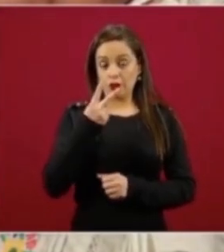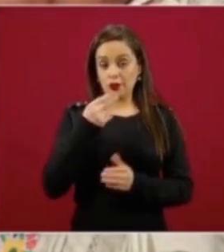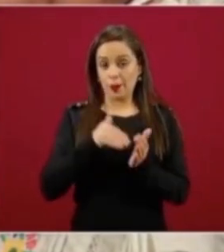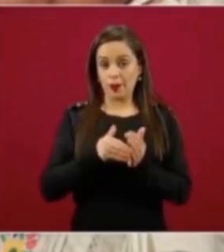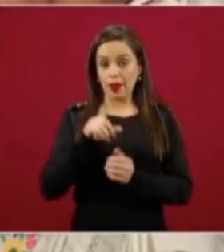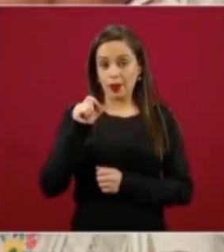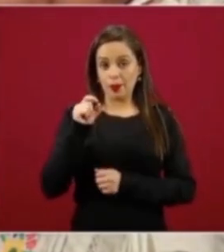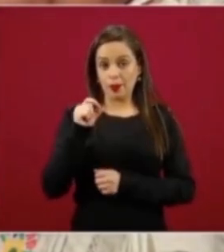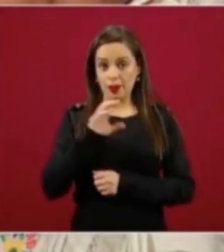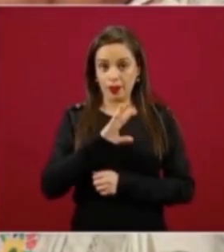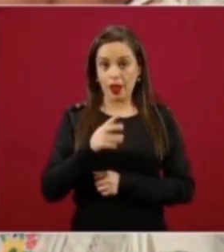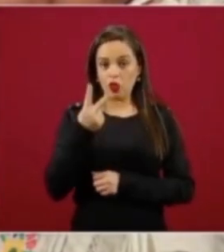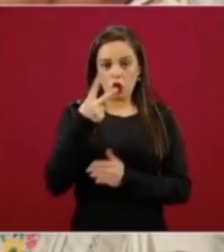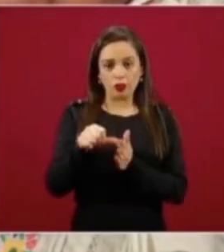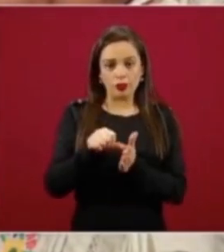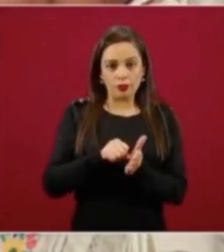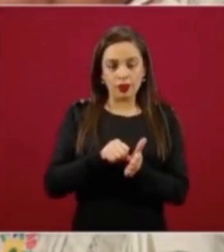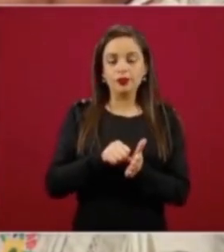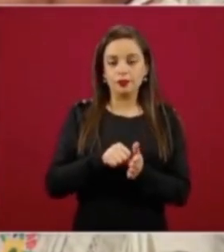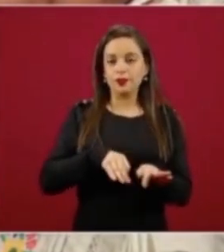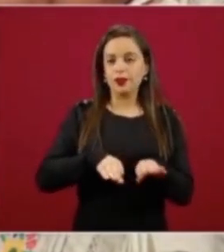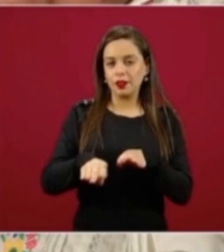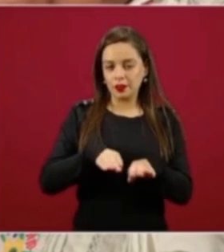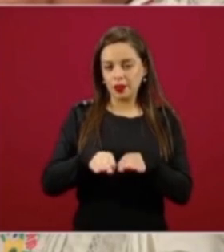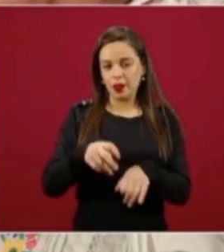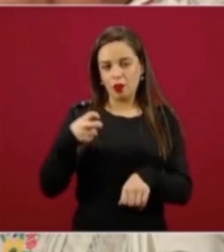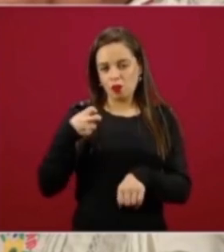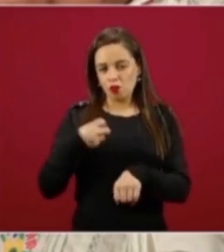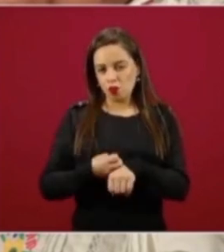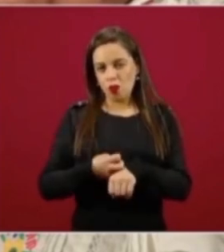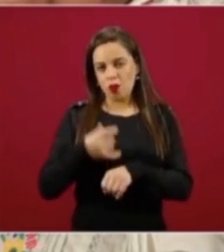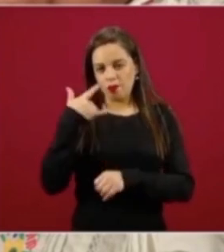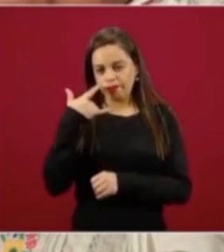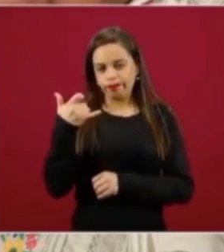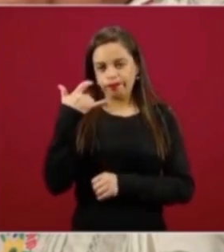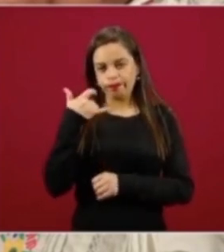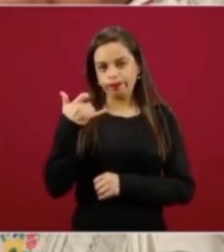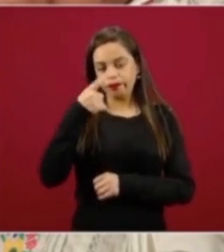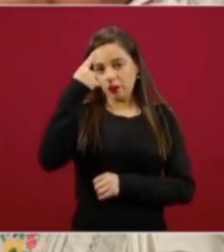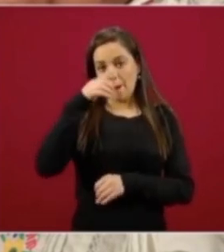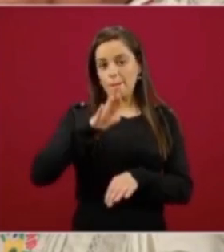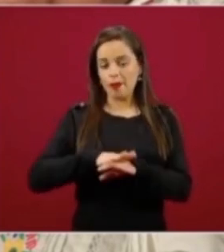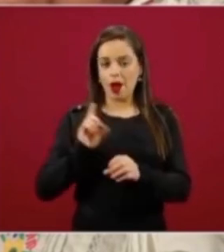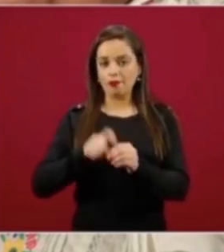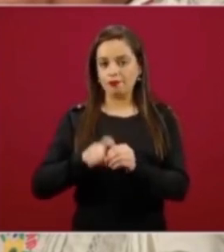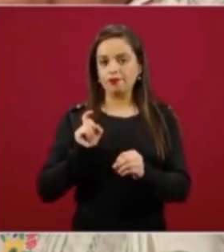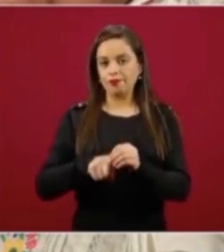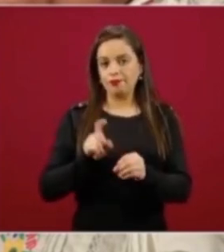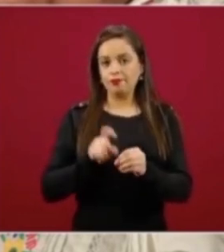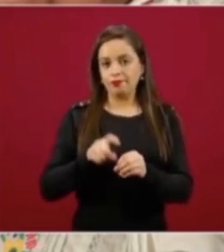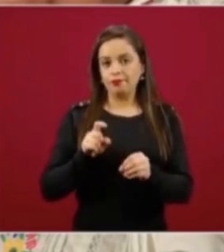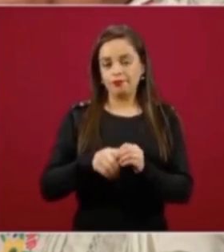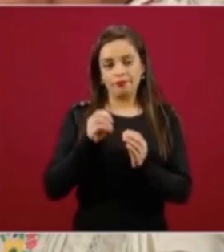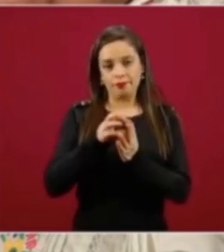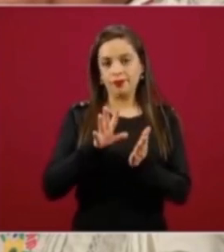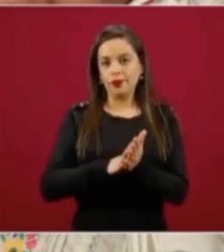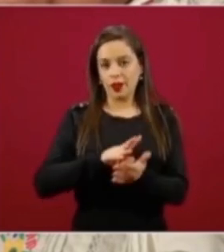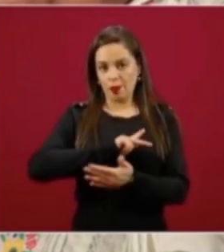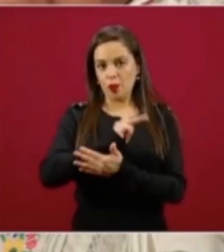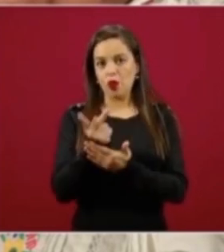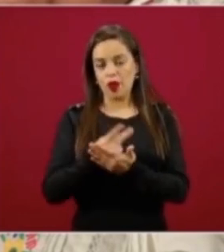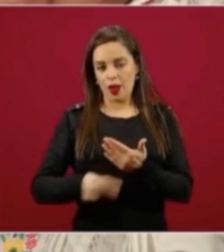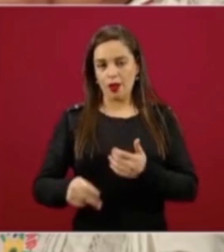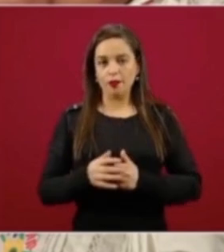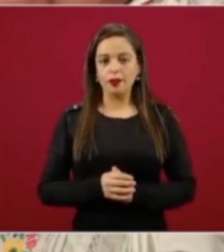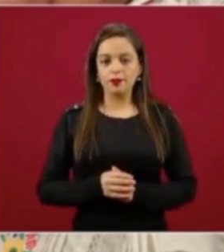para incorporar a estos 200 mil adicionales. Así que estamos trabajando para ello, ya